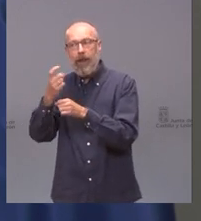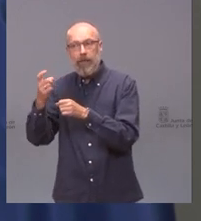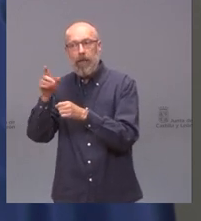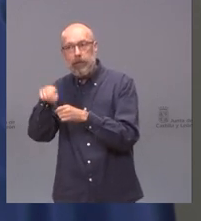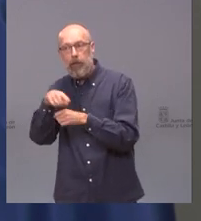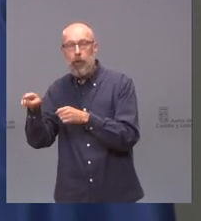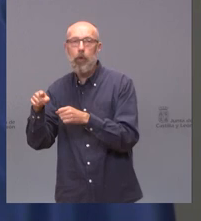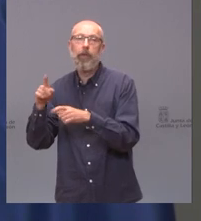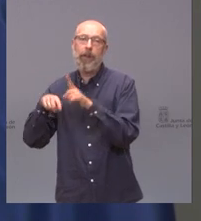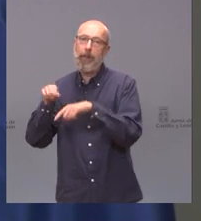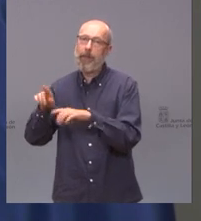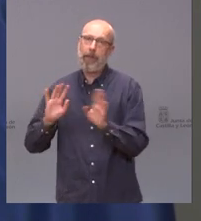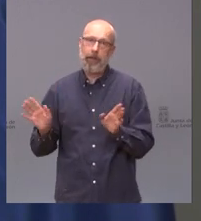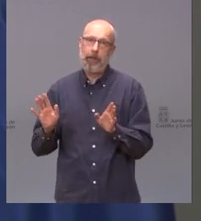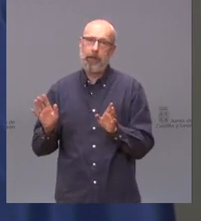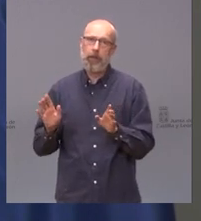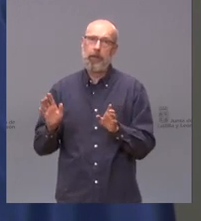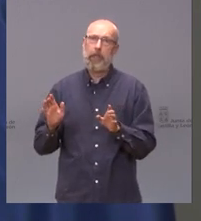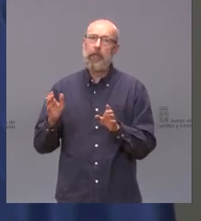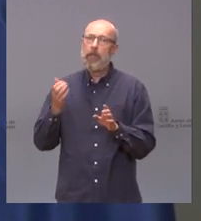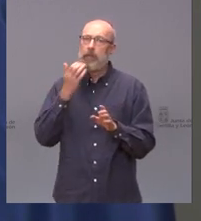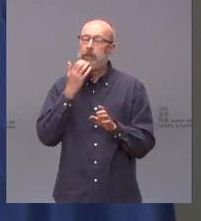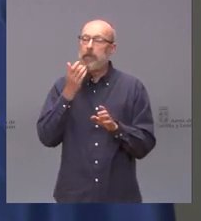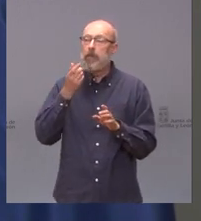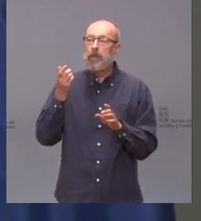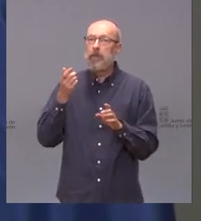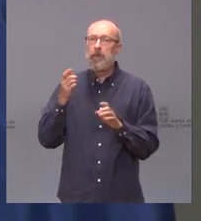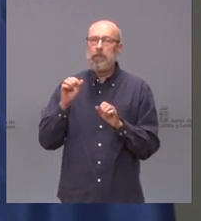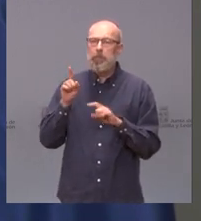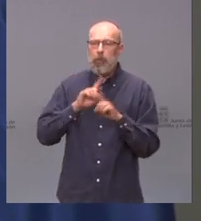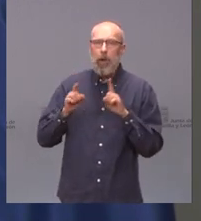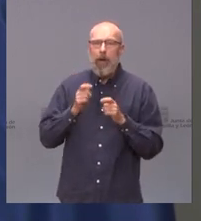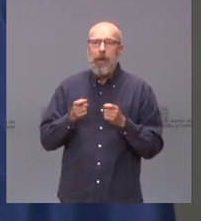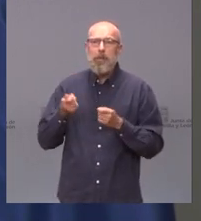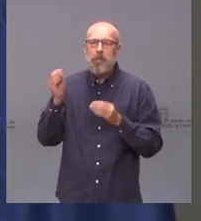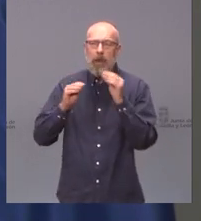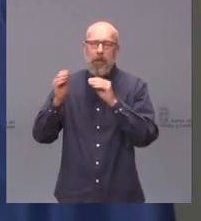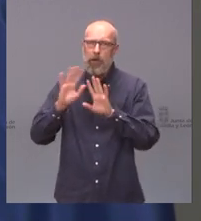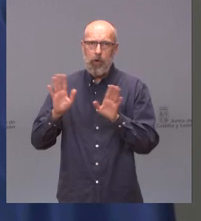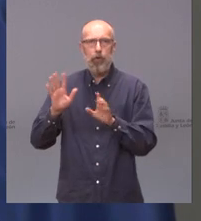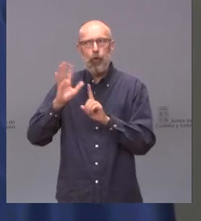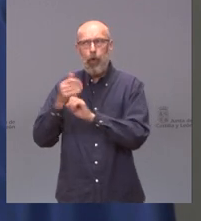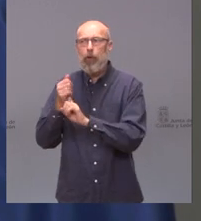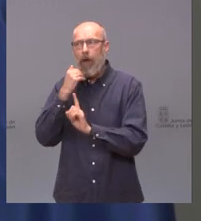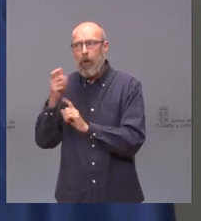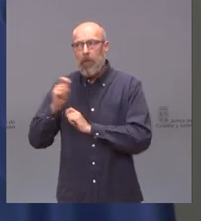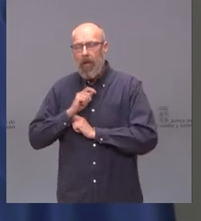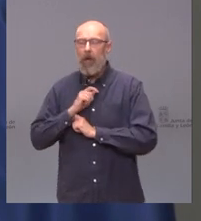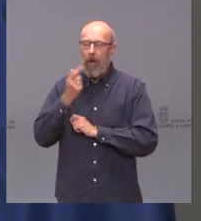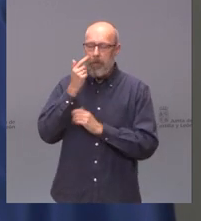nosotros nunca pondremos un inconveniente en principio a una solución de este tipo pero